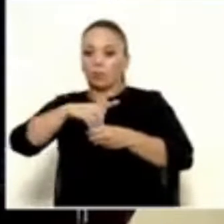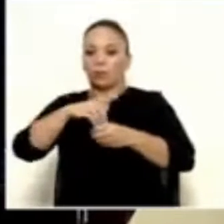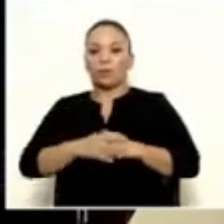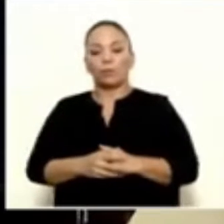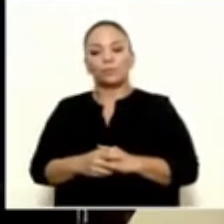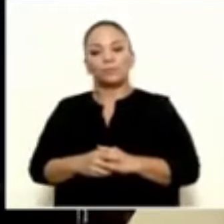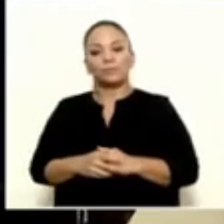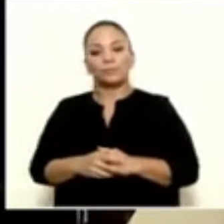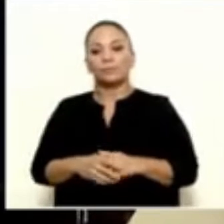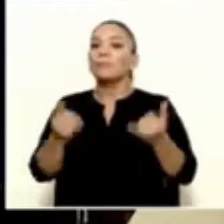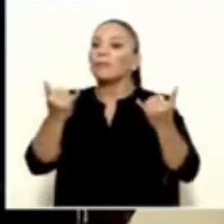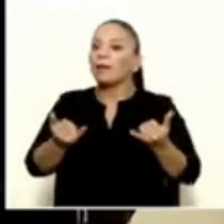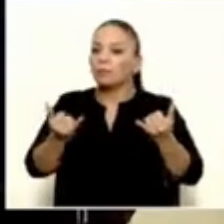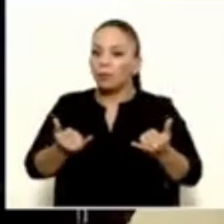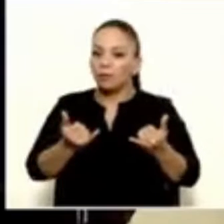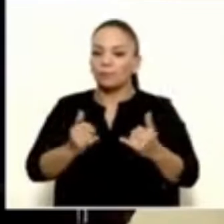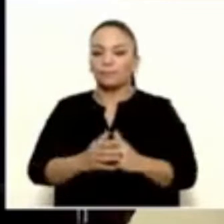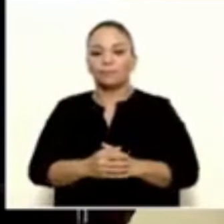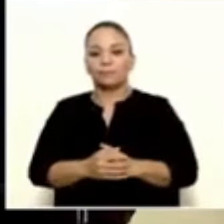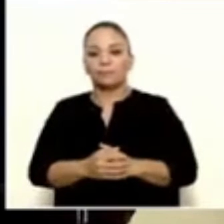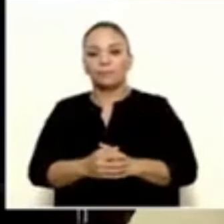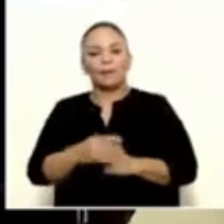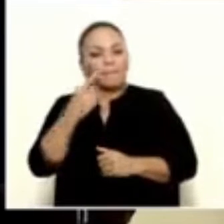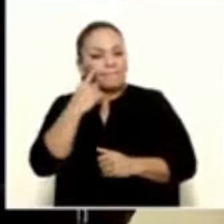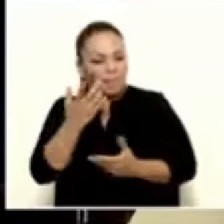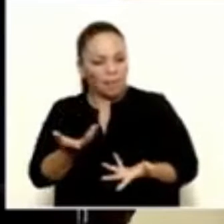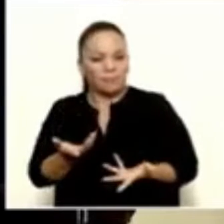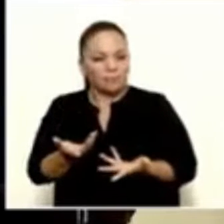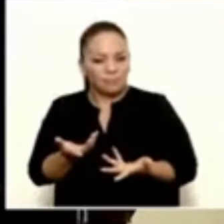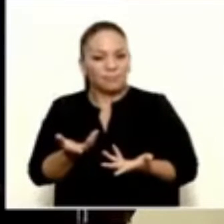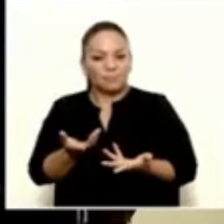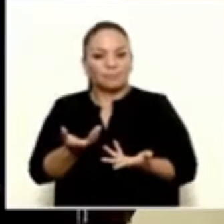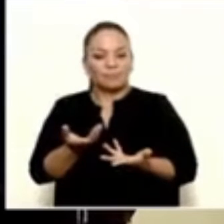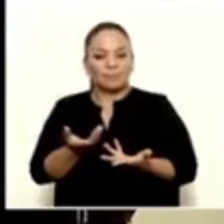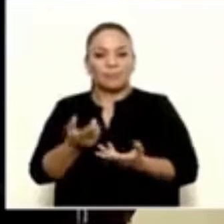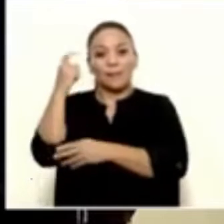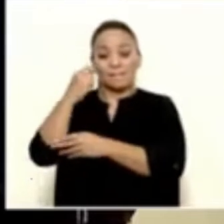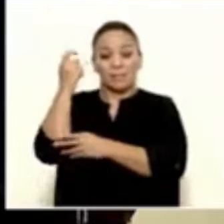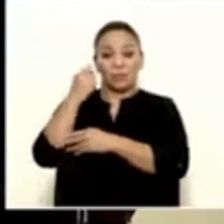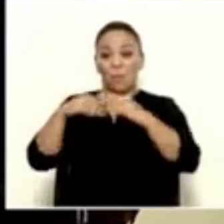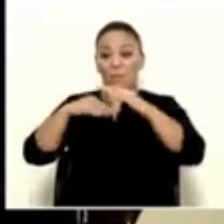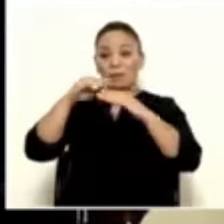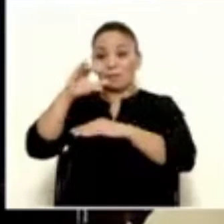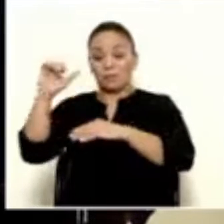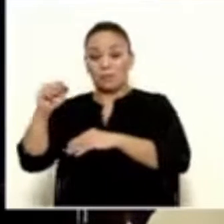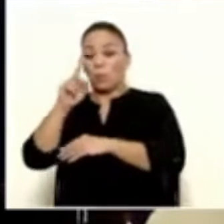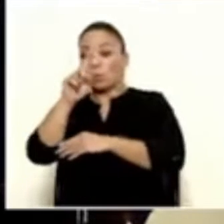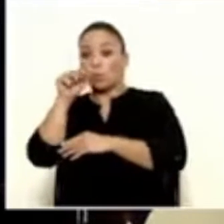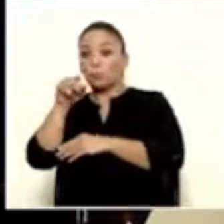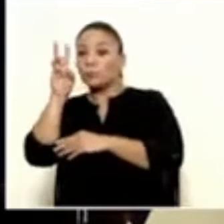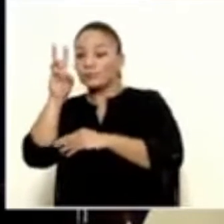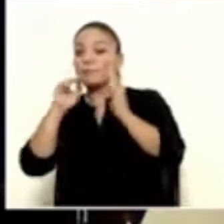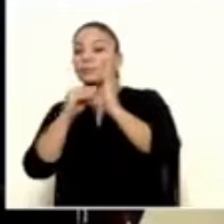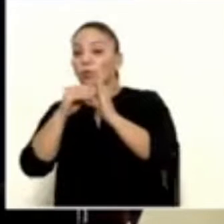actual. Oigan, la pensión máxima de la caja es 1.6 millones,